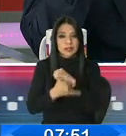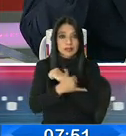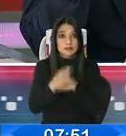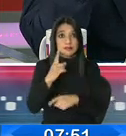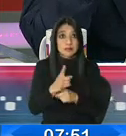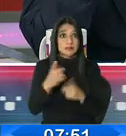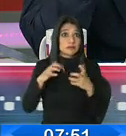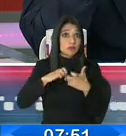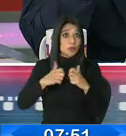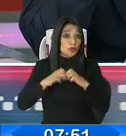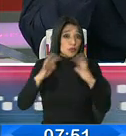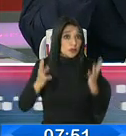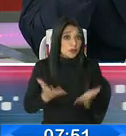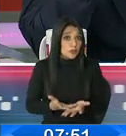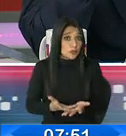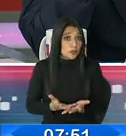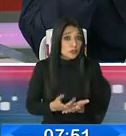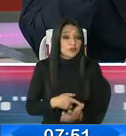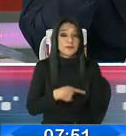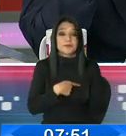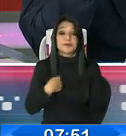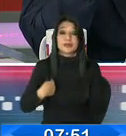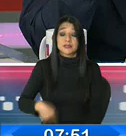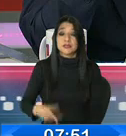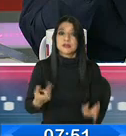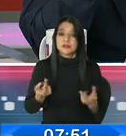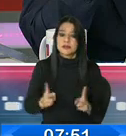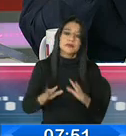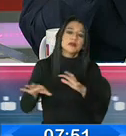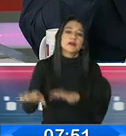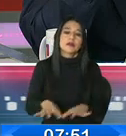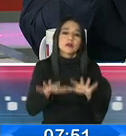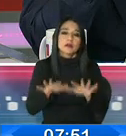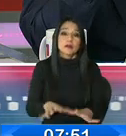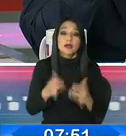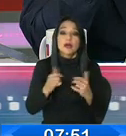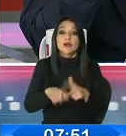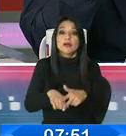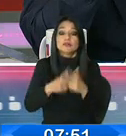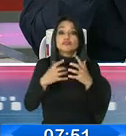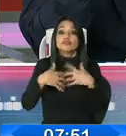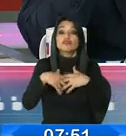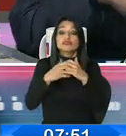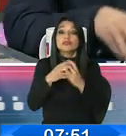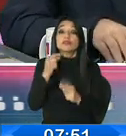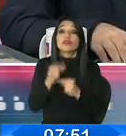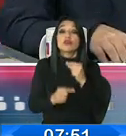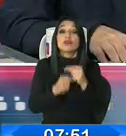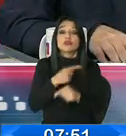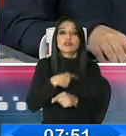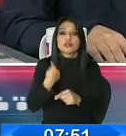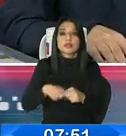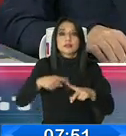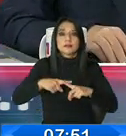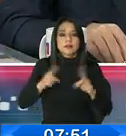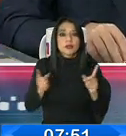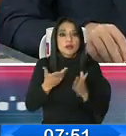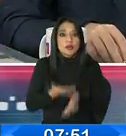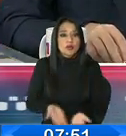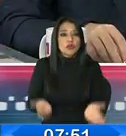La crisis del mundo, ministro. China se ha imperializado, China recién se está reactivando de a poco, pero regresar a esa